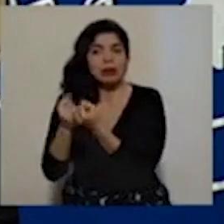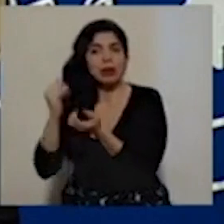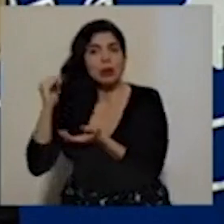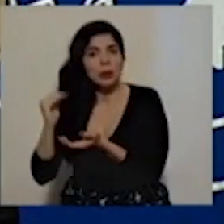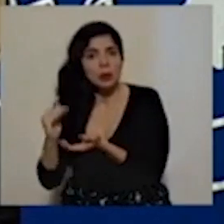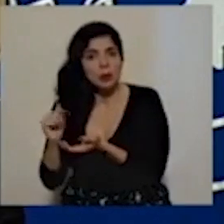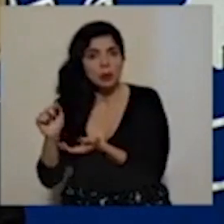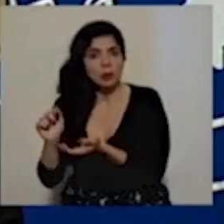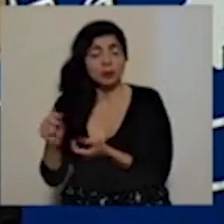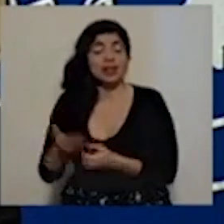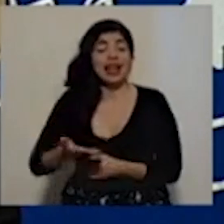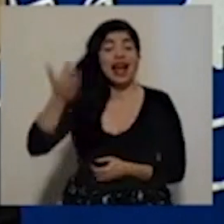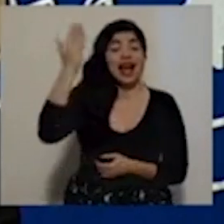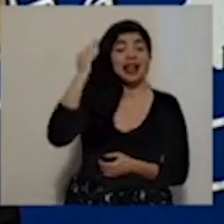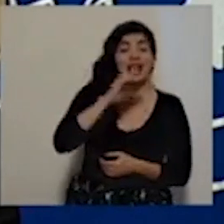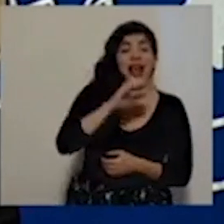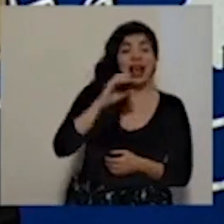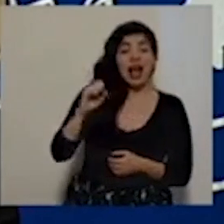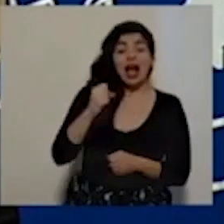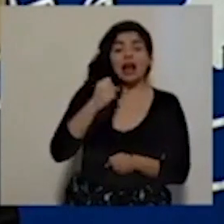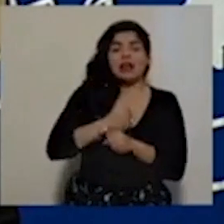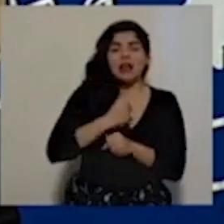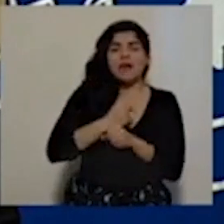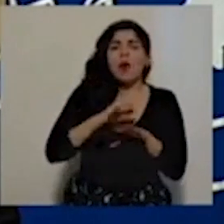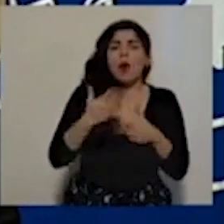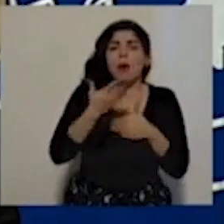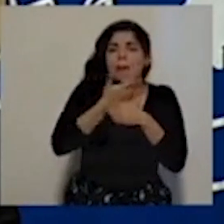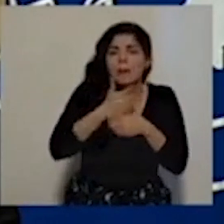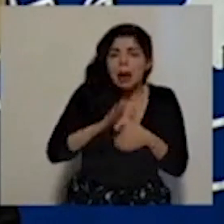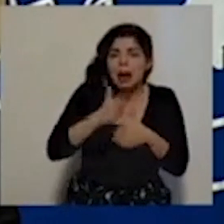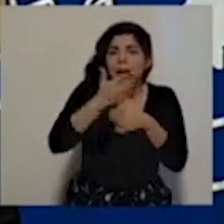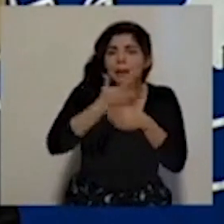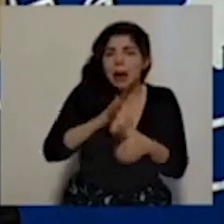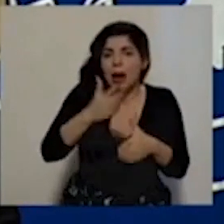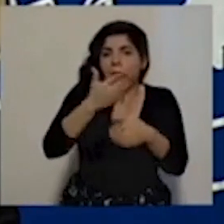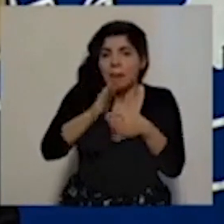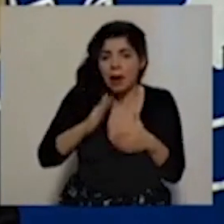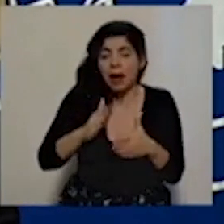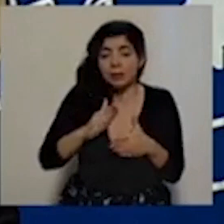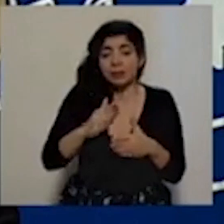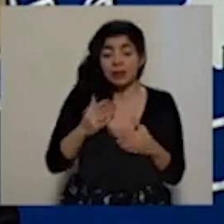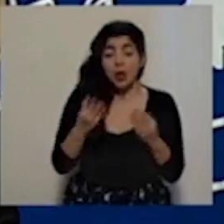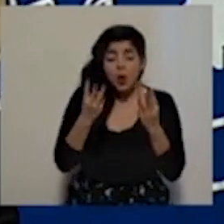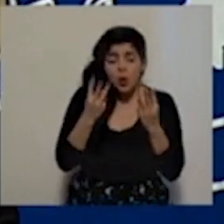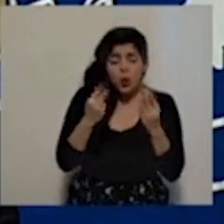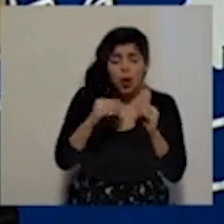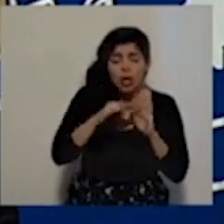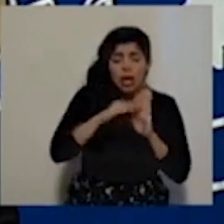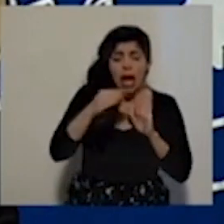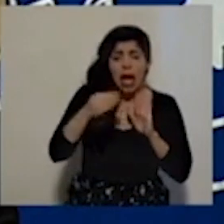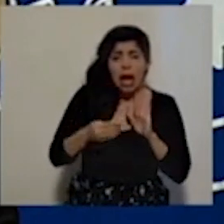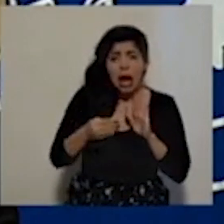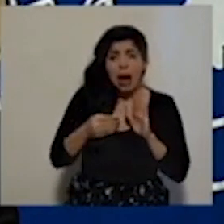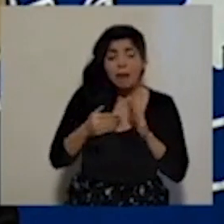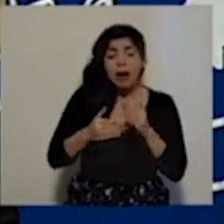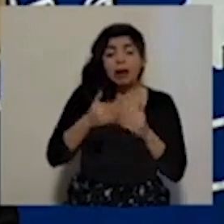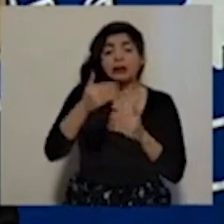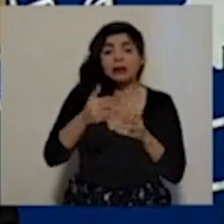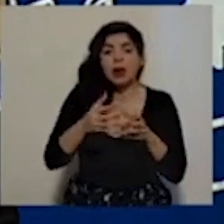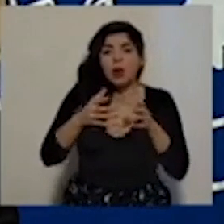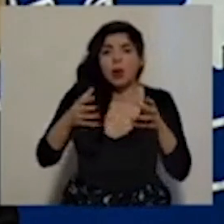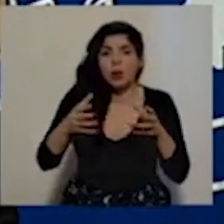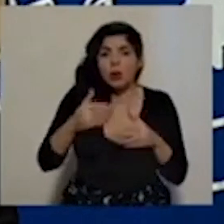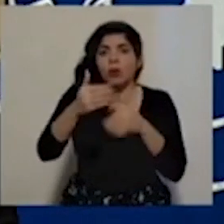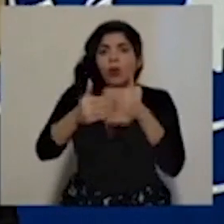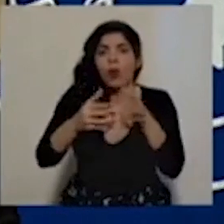la caja ha trabajado en fases y ha ido aumentando paulatinamente la cantidad de camas, tanto de UCI como